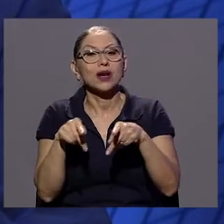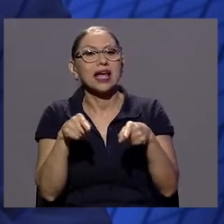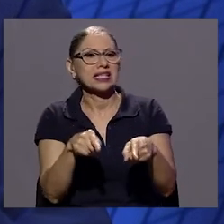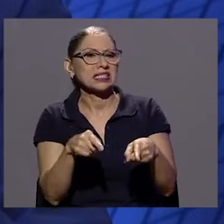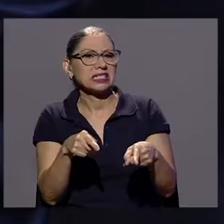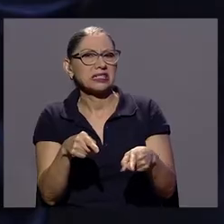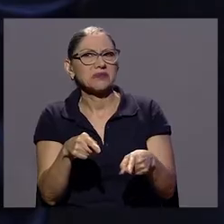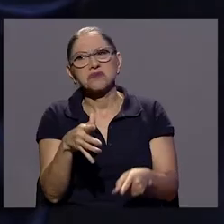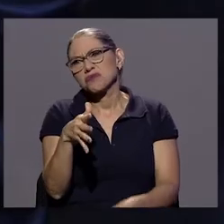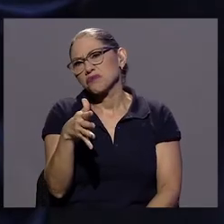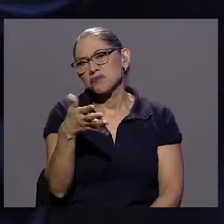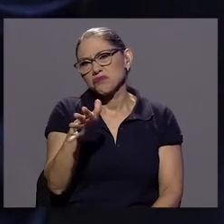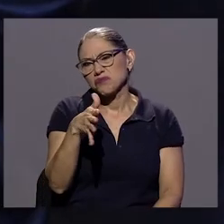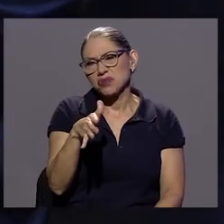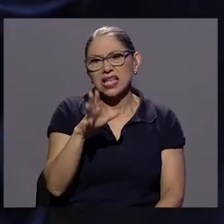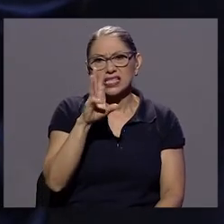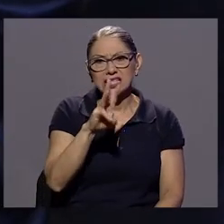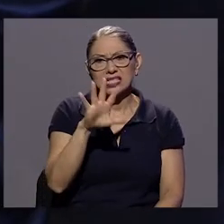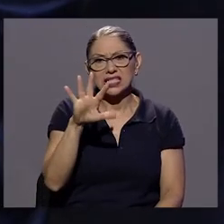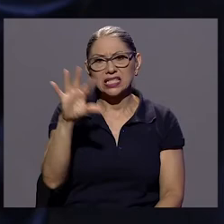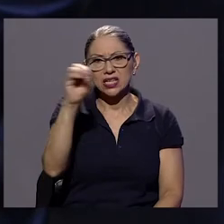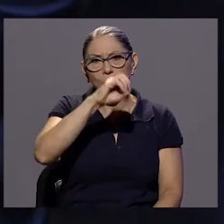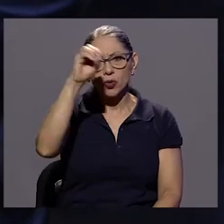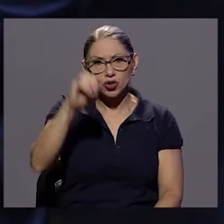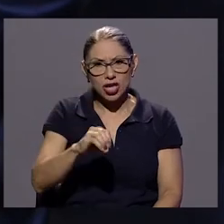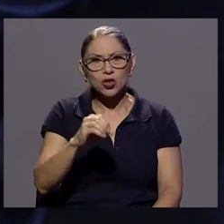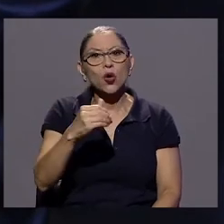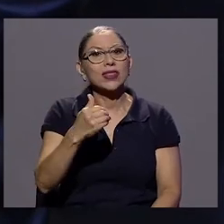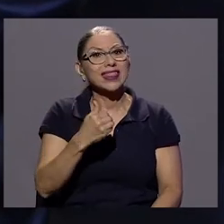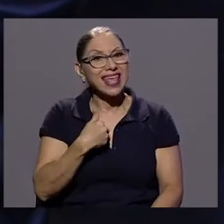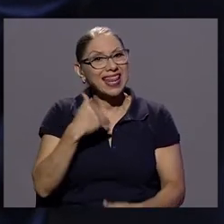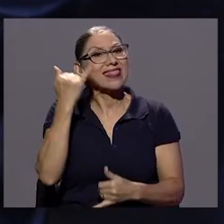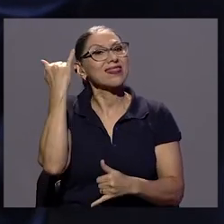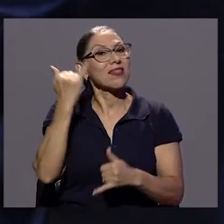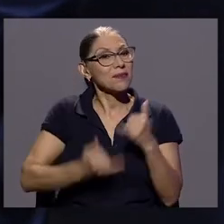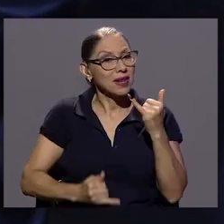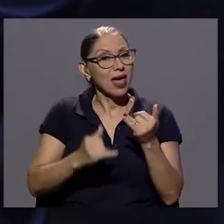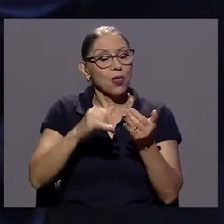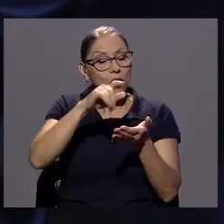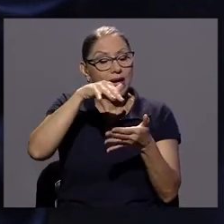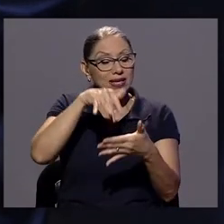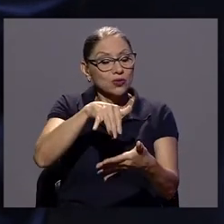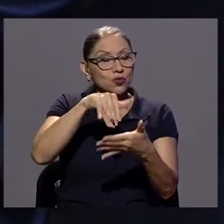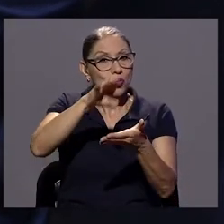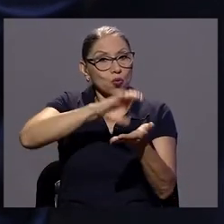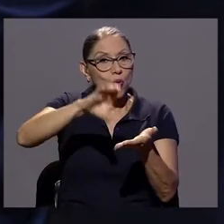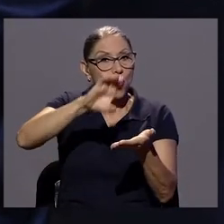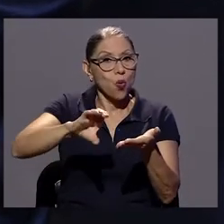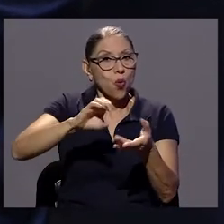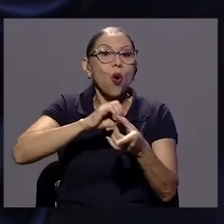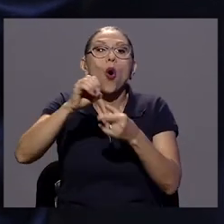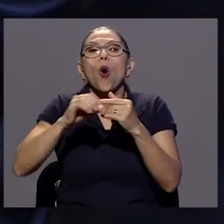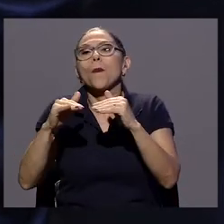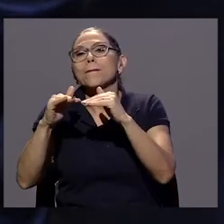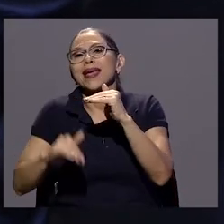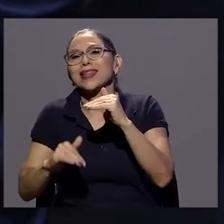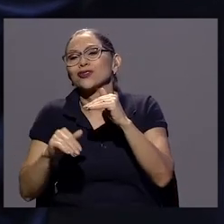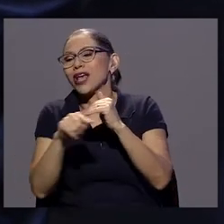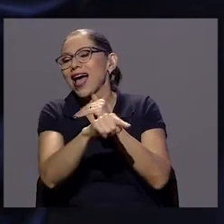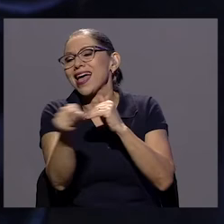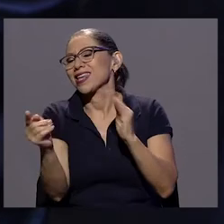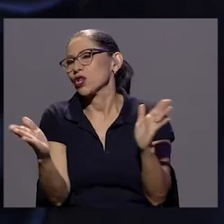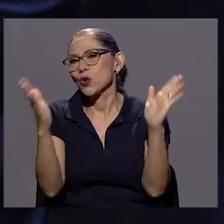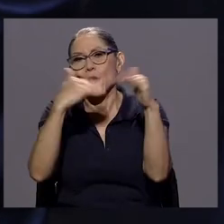alrededor de un 65% tienen secundaria o menos, y ahí no hay tanta gente universitaria.